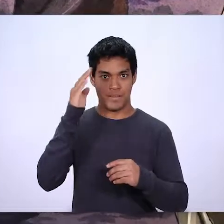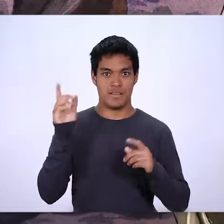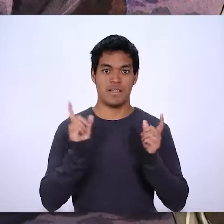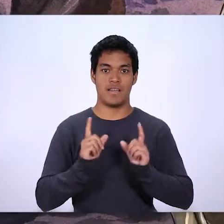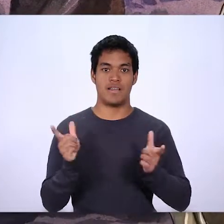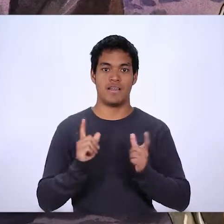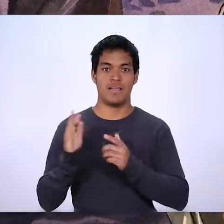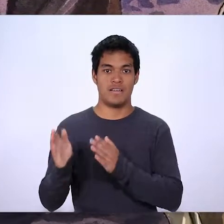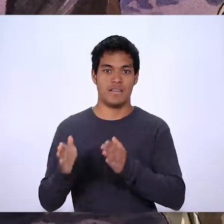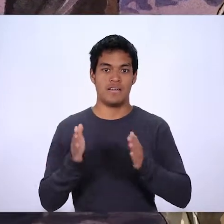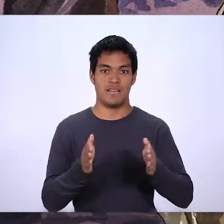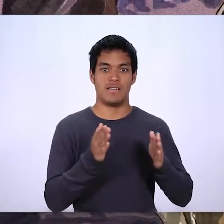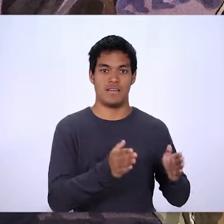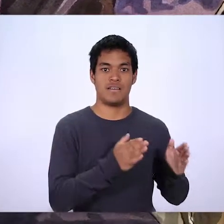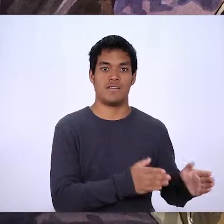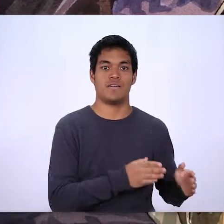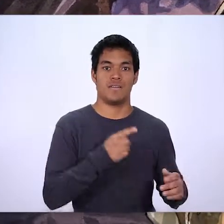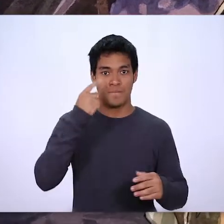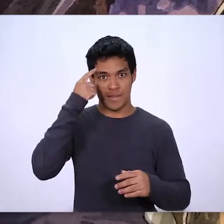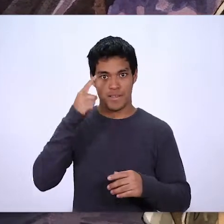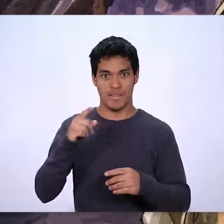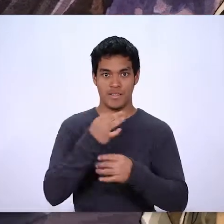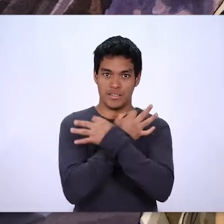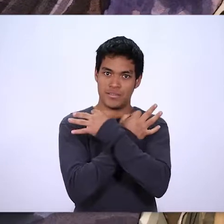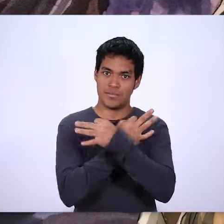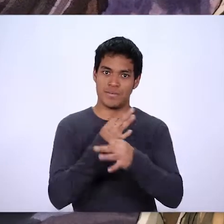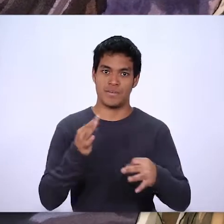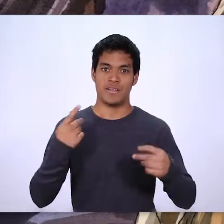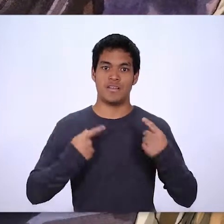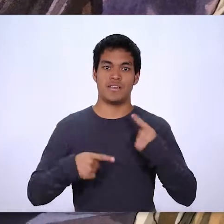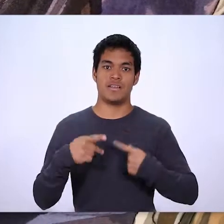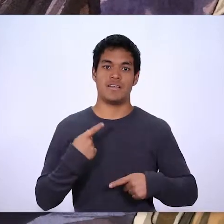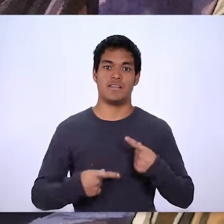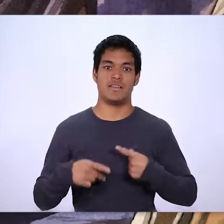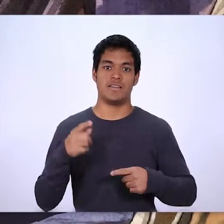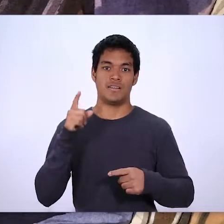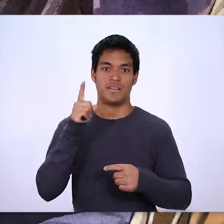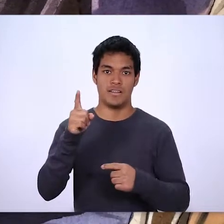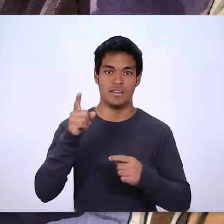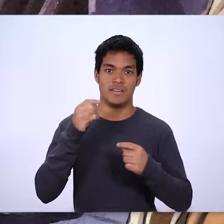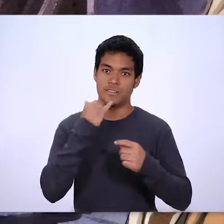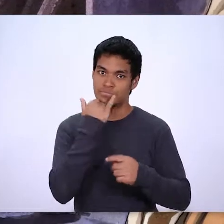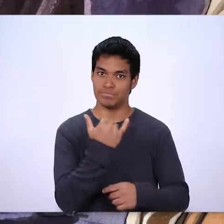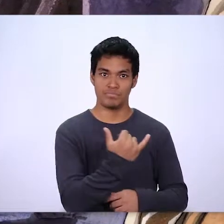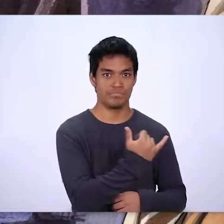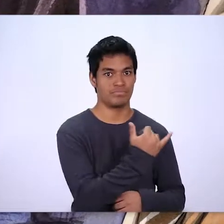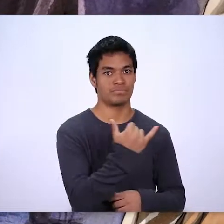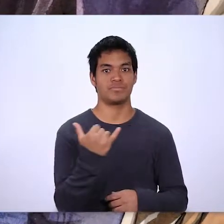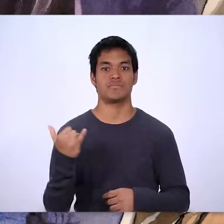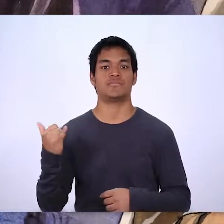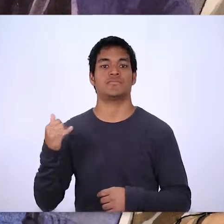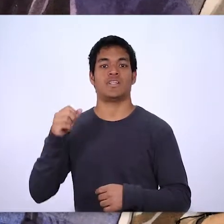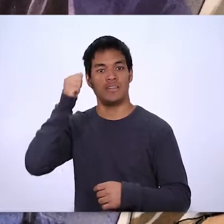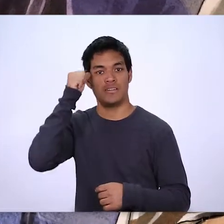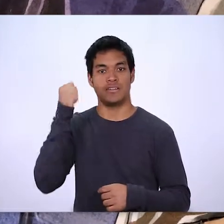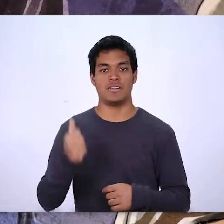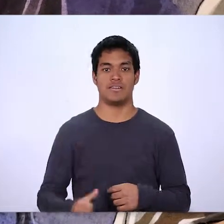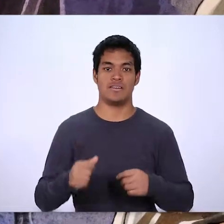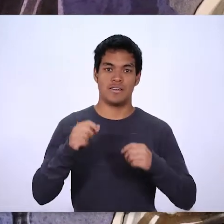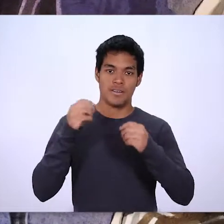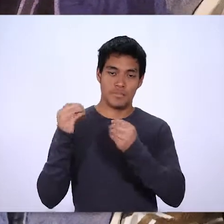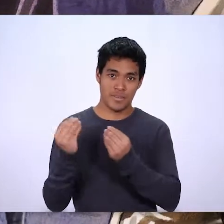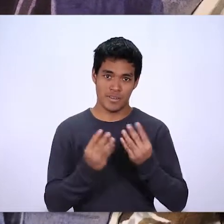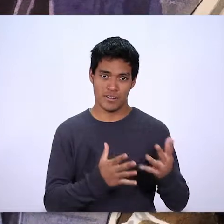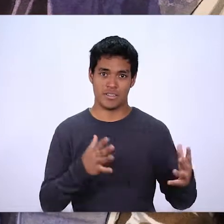sus caminos, para hacer saber a su pueblo que Dios les perdona sus pecados y les da la